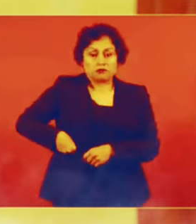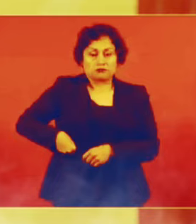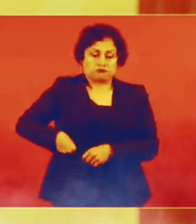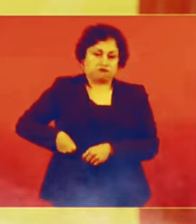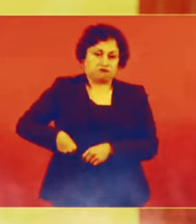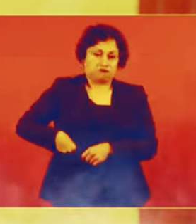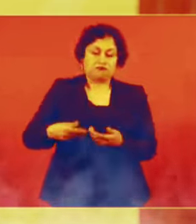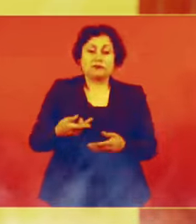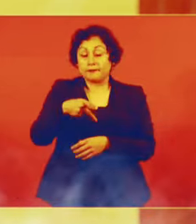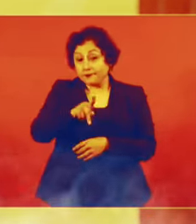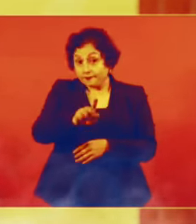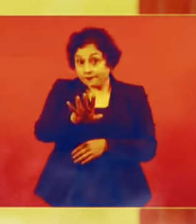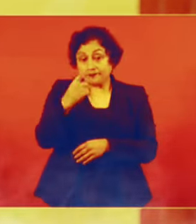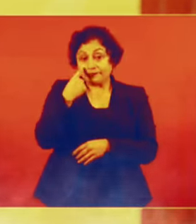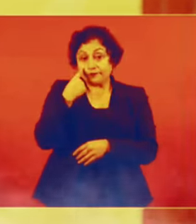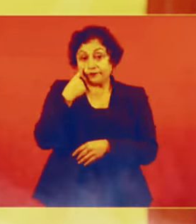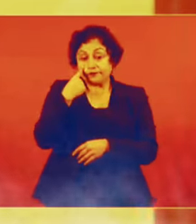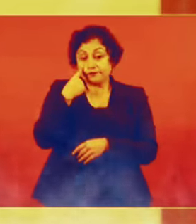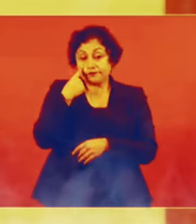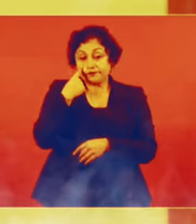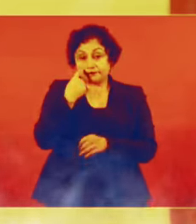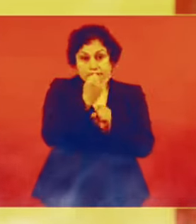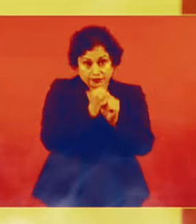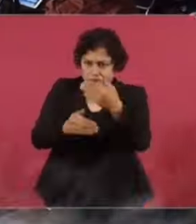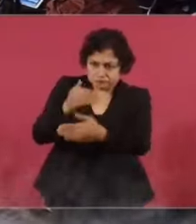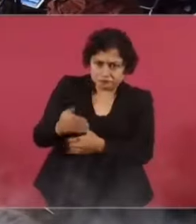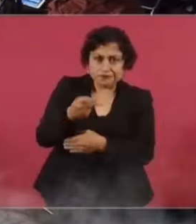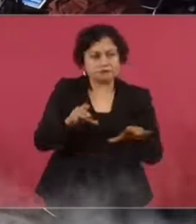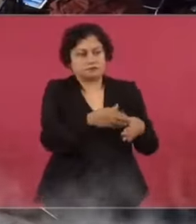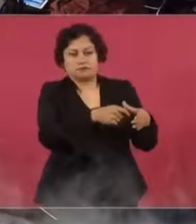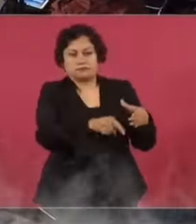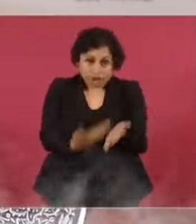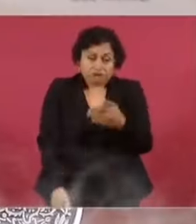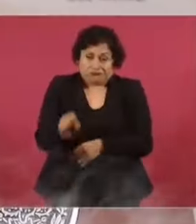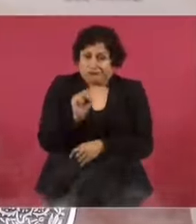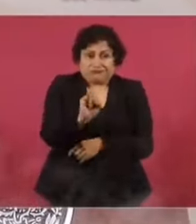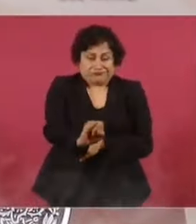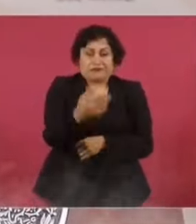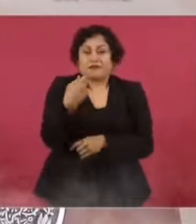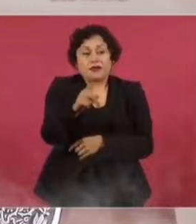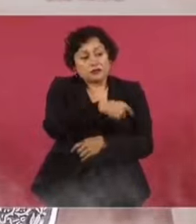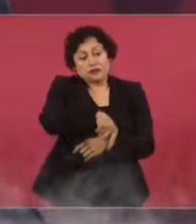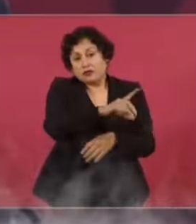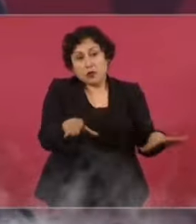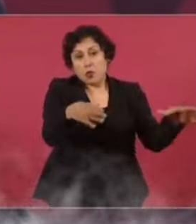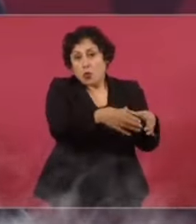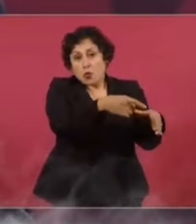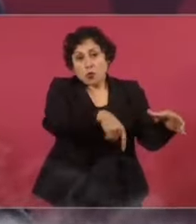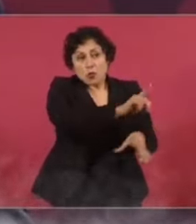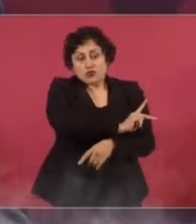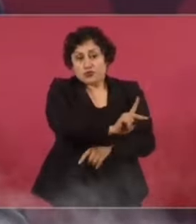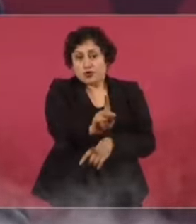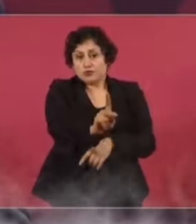de dejarse de investigar a estas gentes, porque se dedican a eso. Todos ellos son